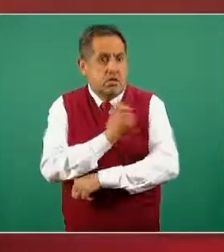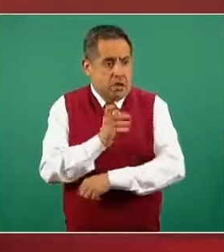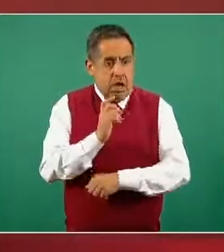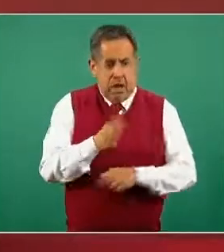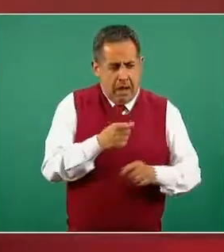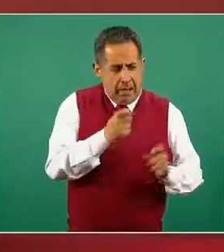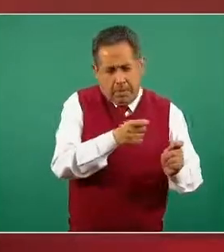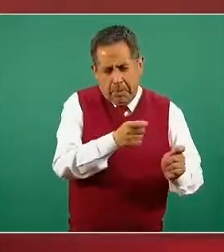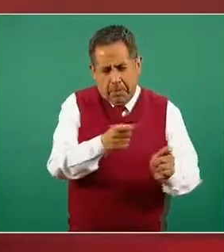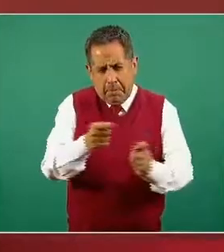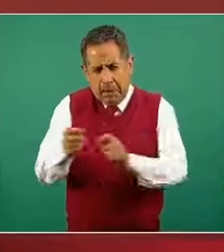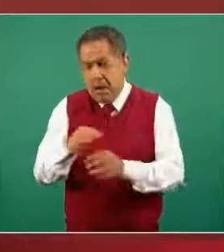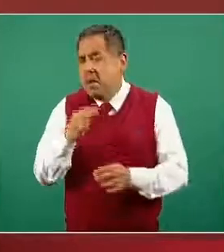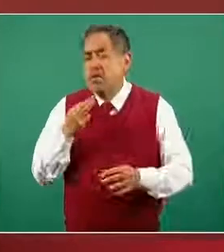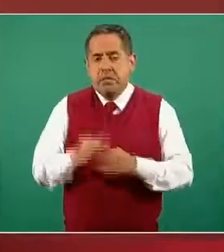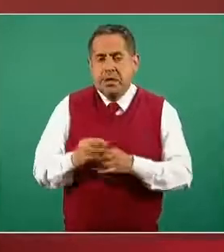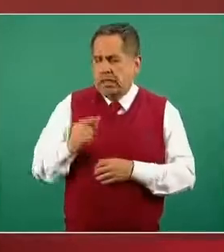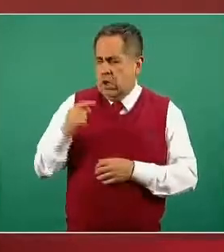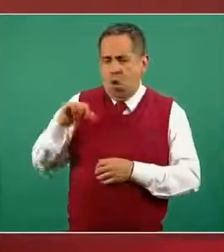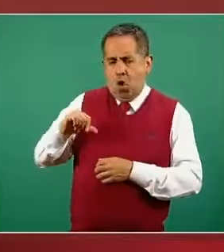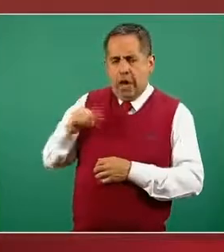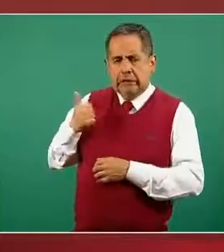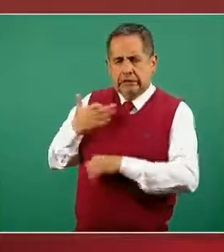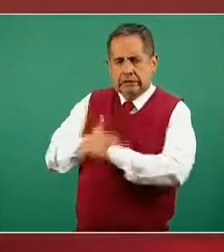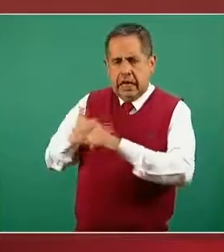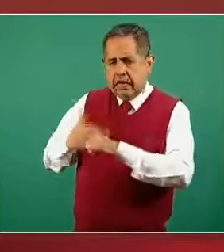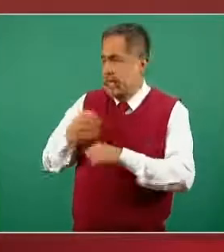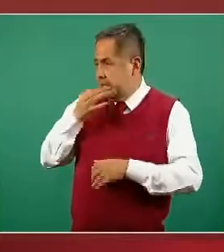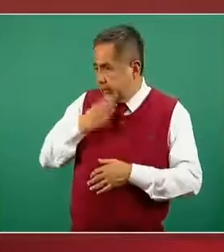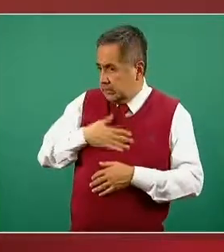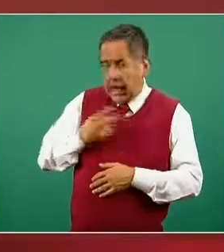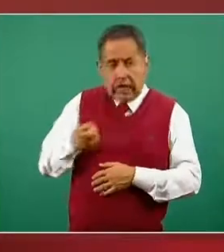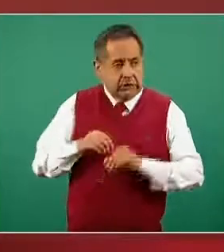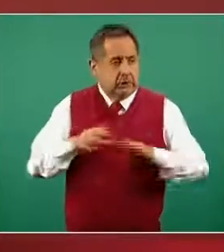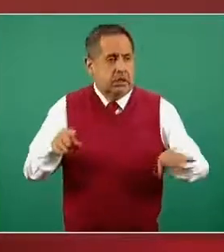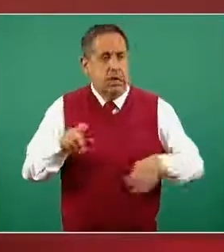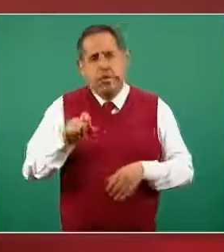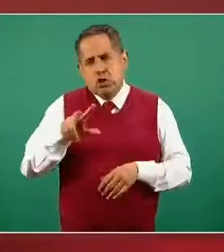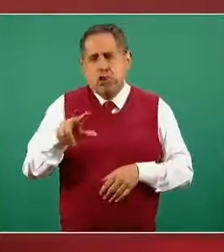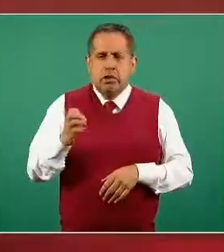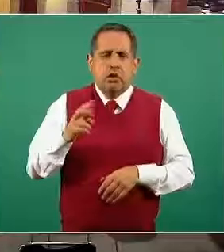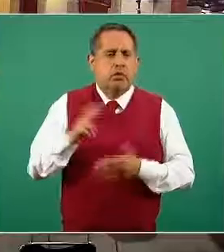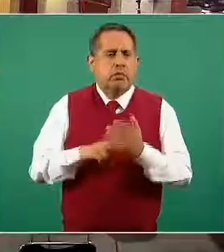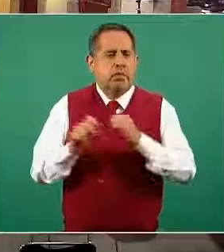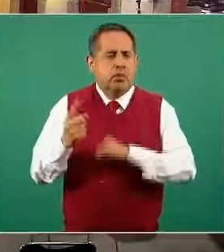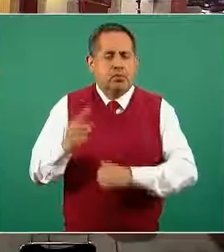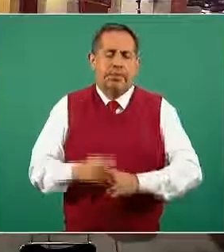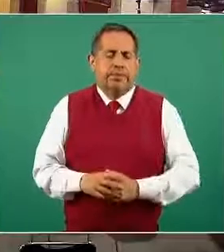informadas hasta las 16 horas de hoy, 28 de enero de 2021. La siguiente.